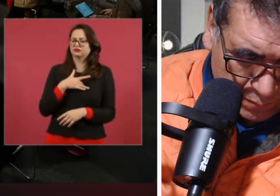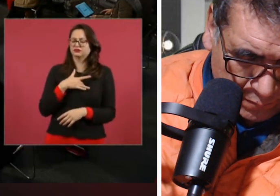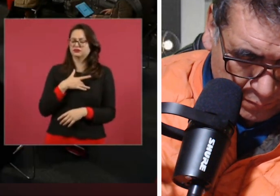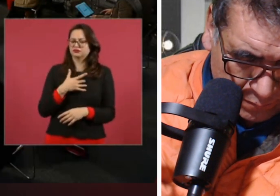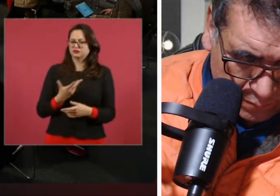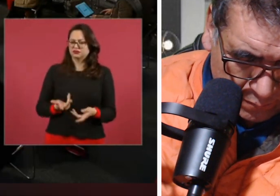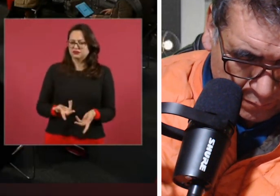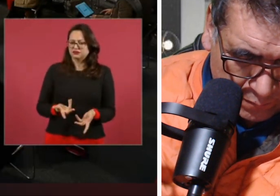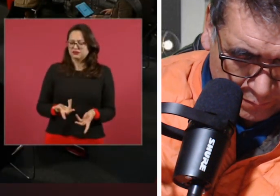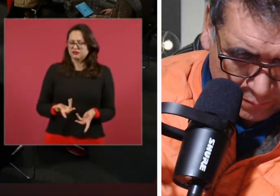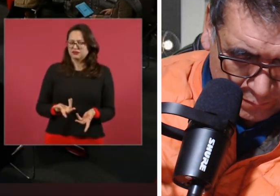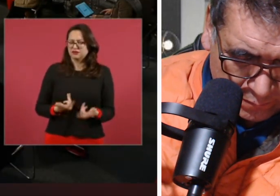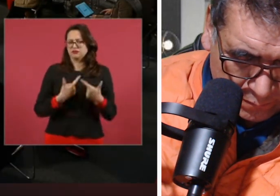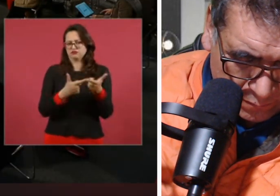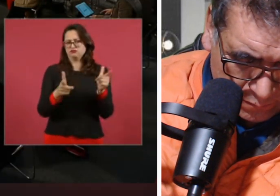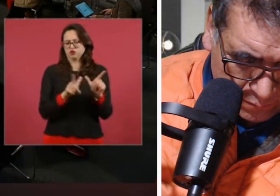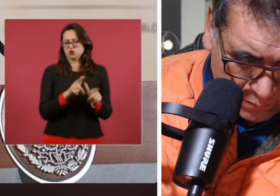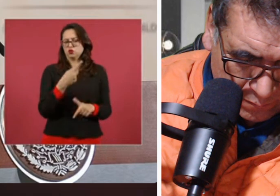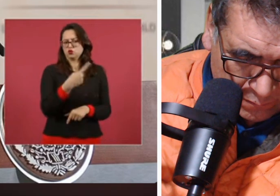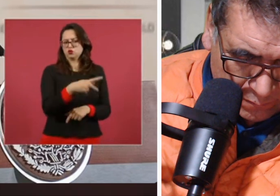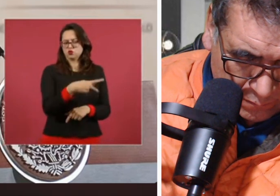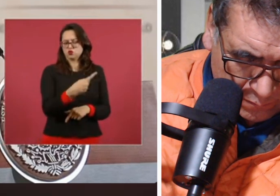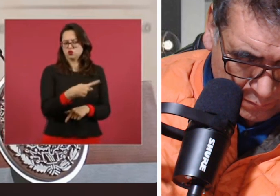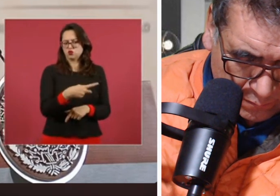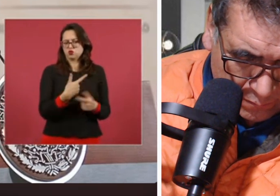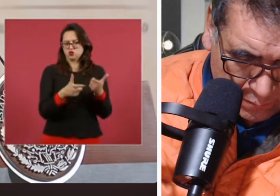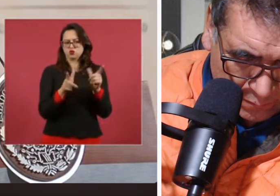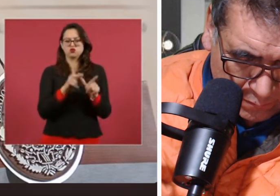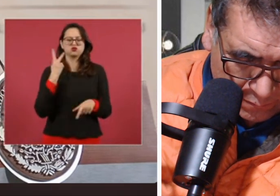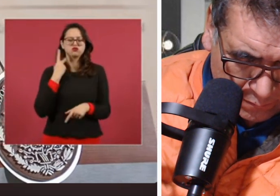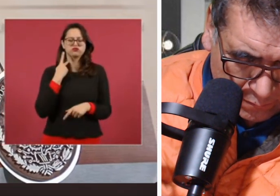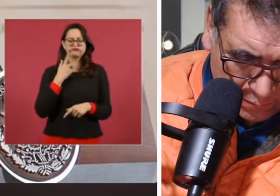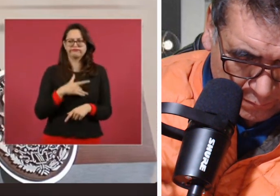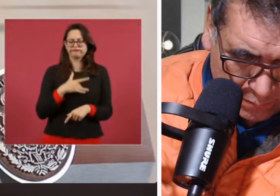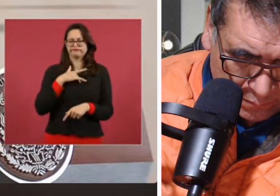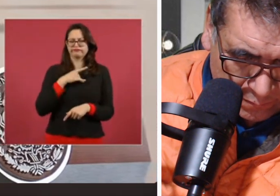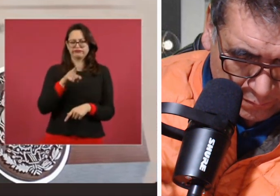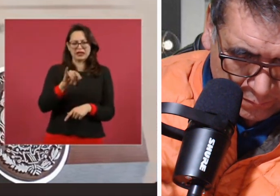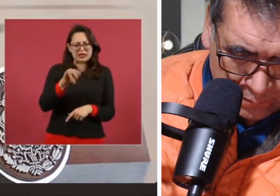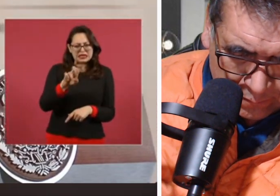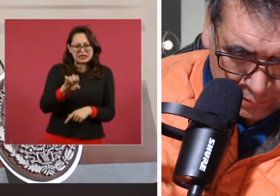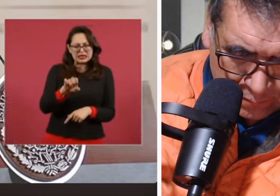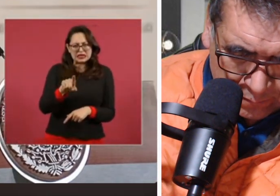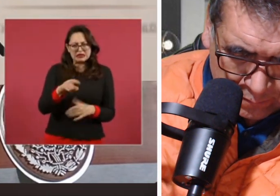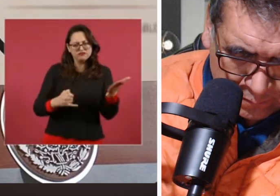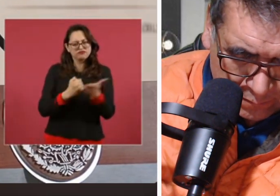y el partido que los postulaba, acuden al Tribunal Electoral.